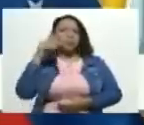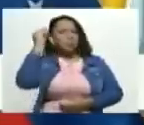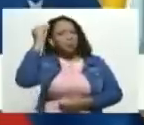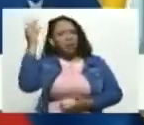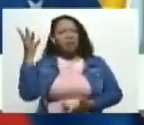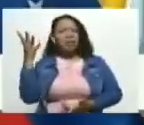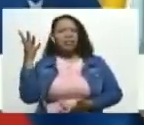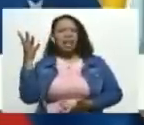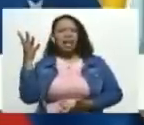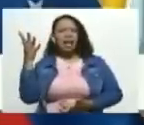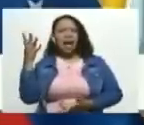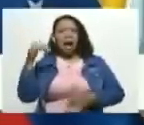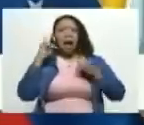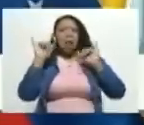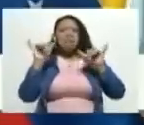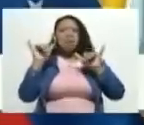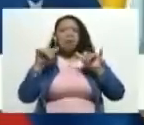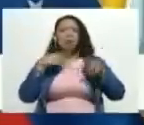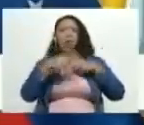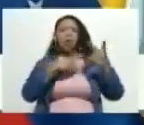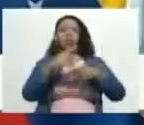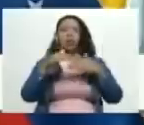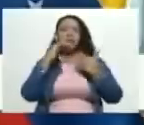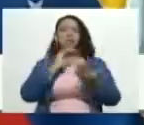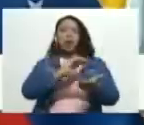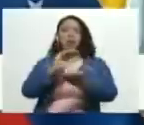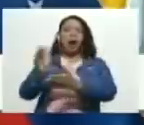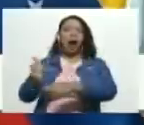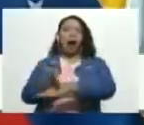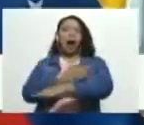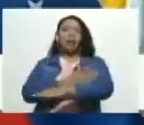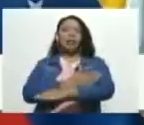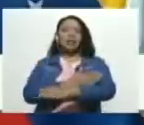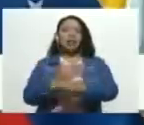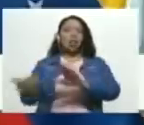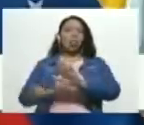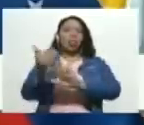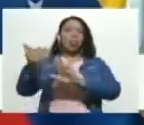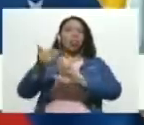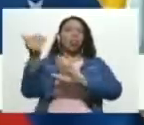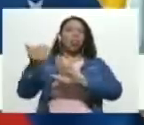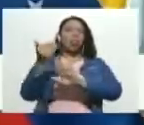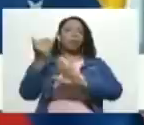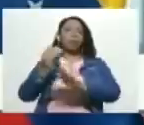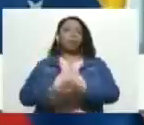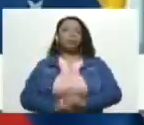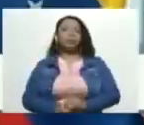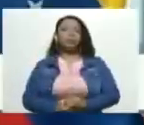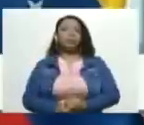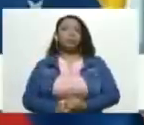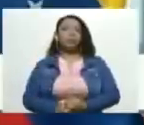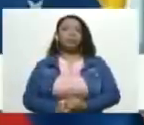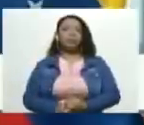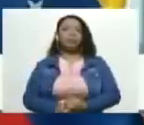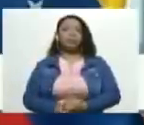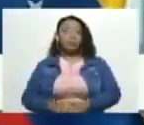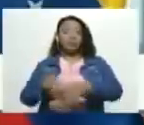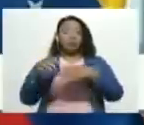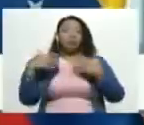producir el mismo nivel de barriles que producíamos antes sin las medidas coercitivas y con todo eso